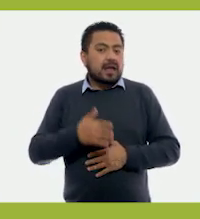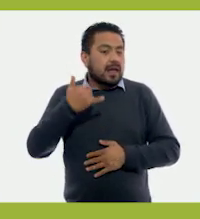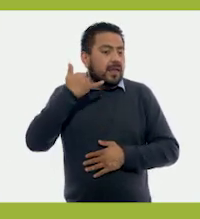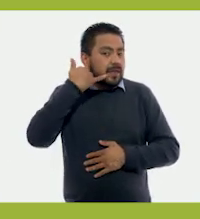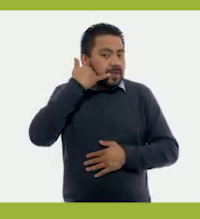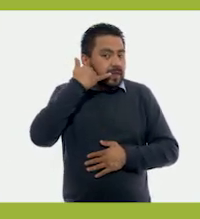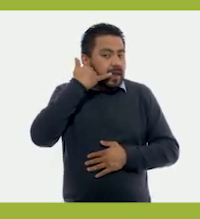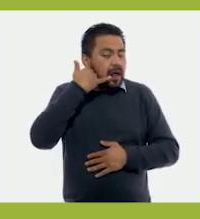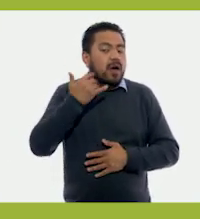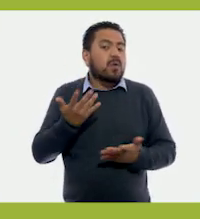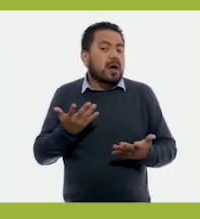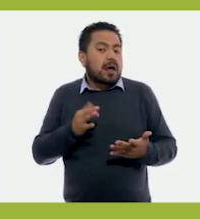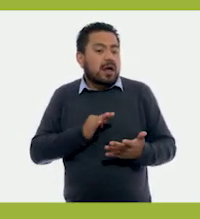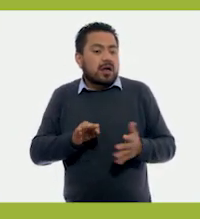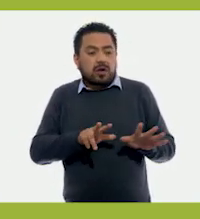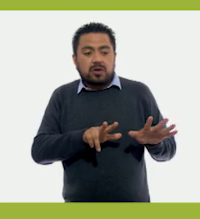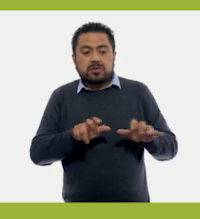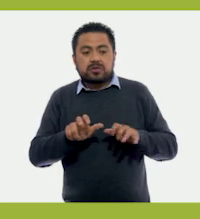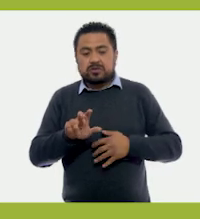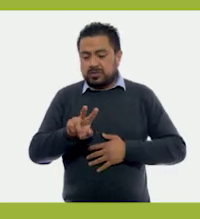Si tienes alguna duda, contáctanos. Página web